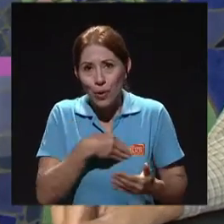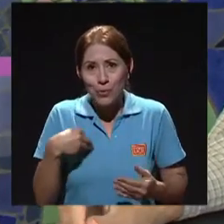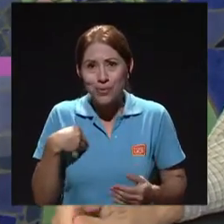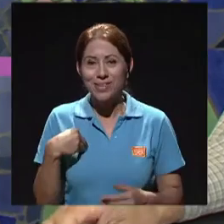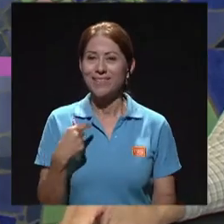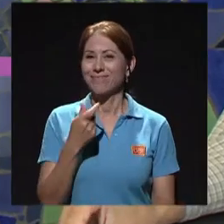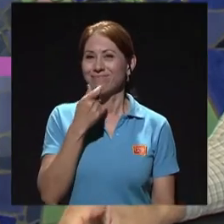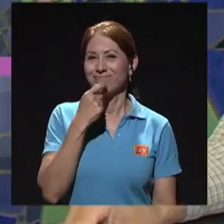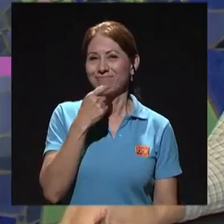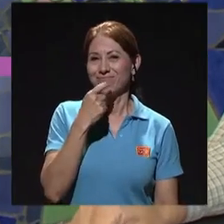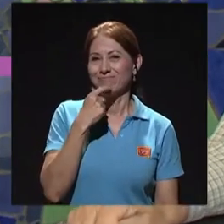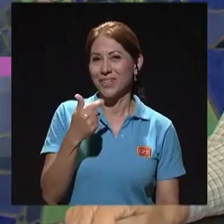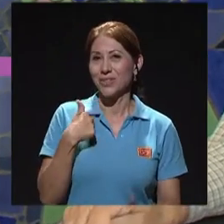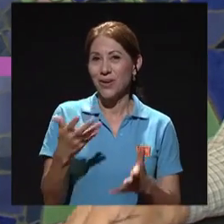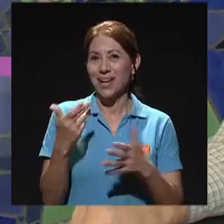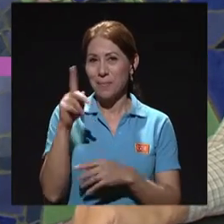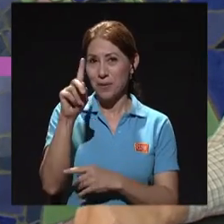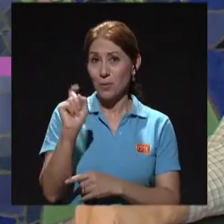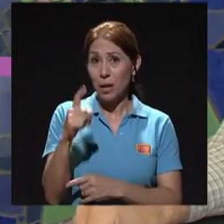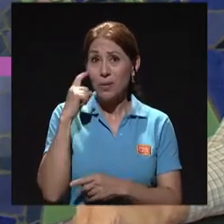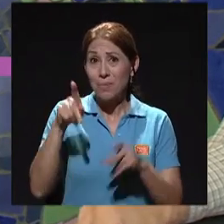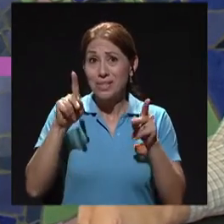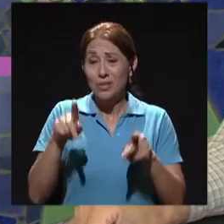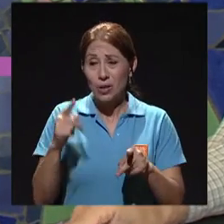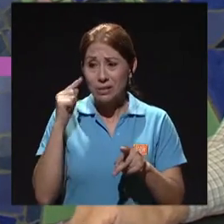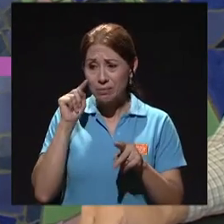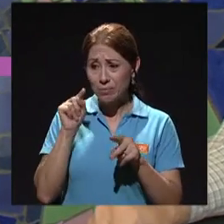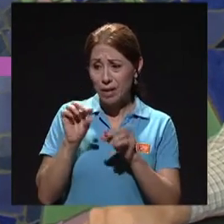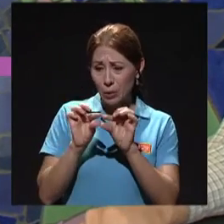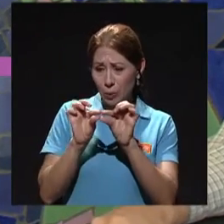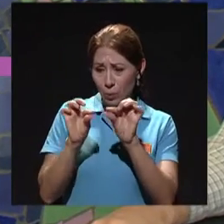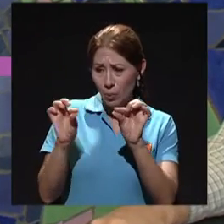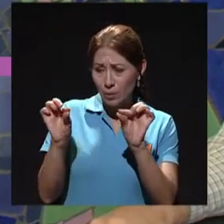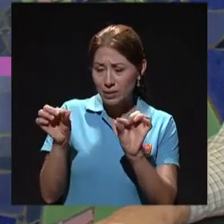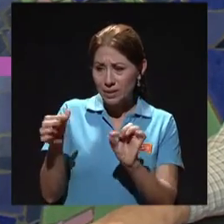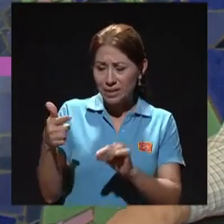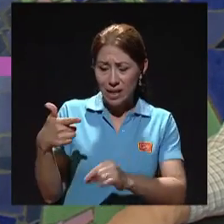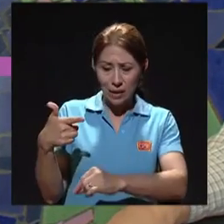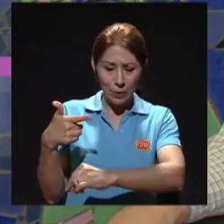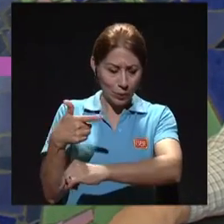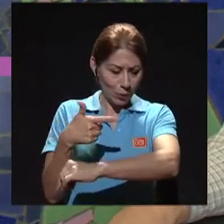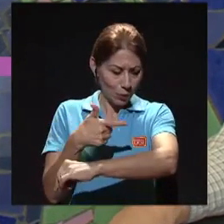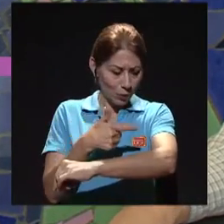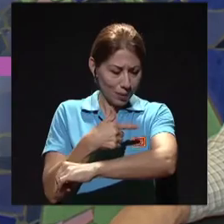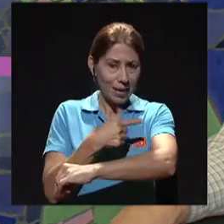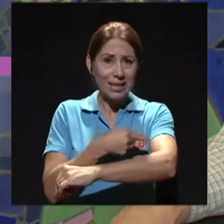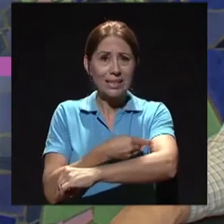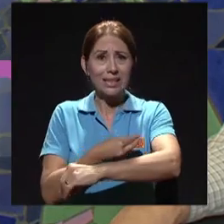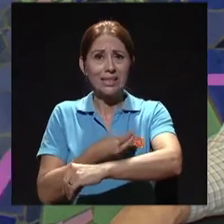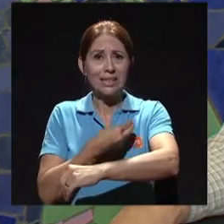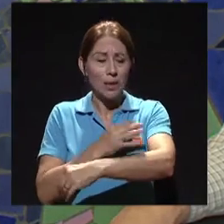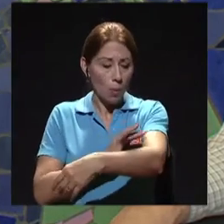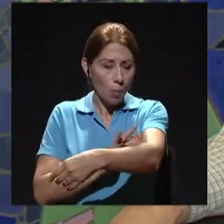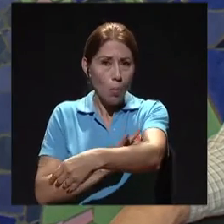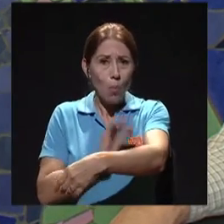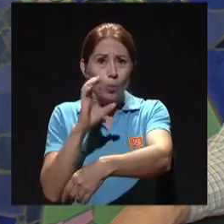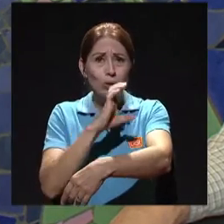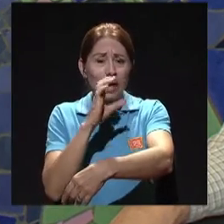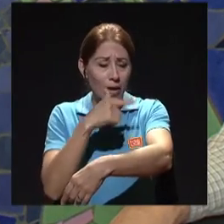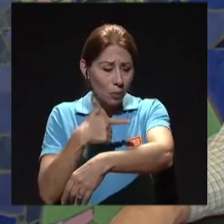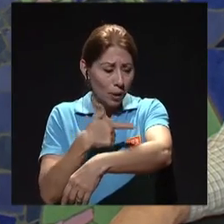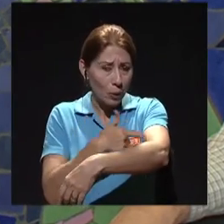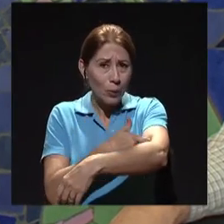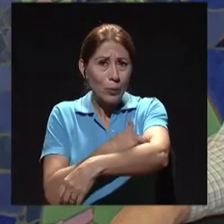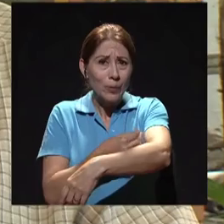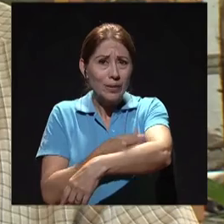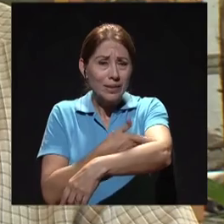exactamente, porque eso genera mucho temor, ¿verdad? Las personas cuando ven la aguja y que ya le ponen la ligue y que la avena no aparece, es